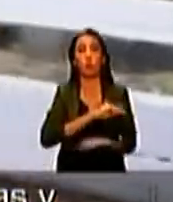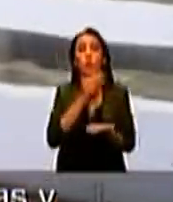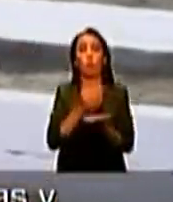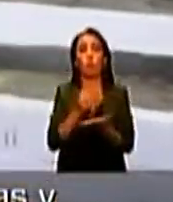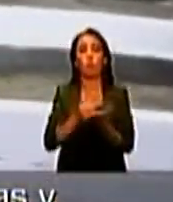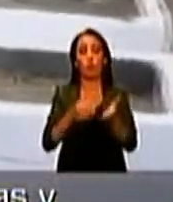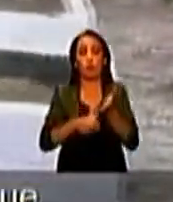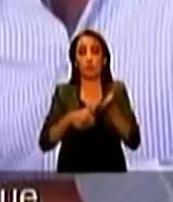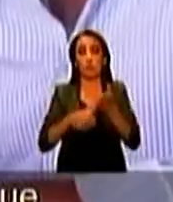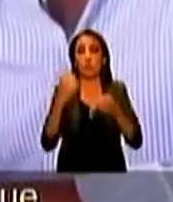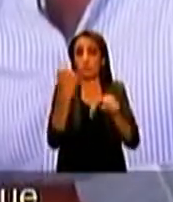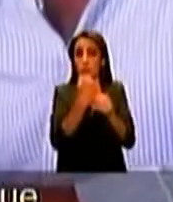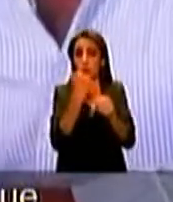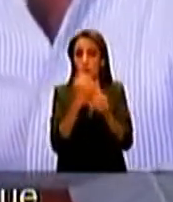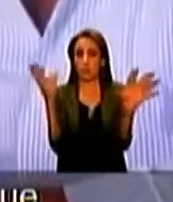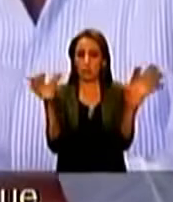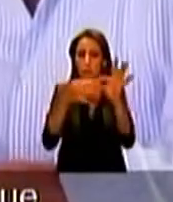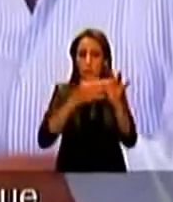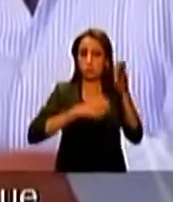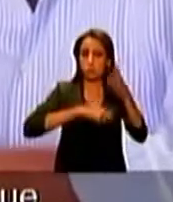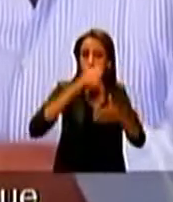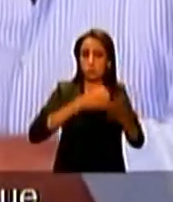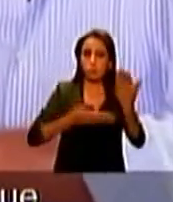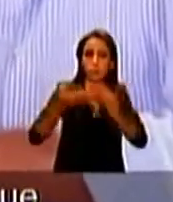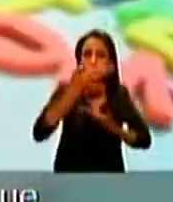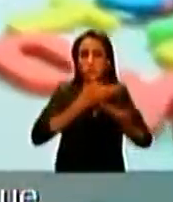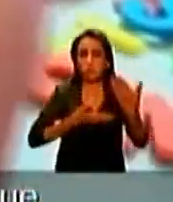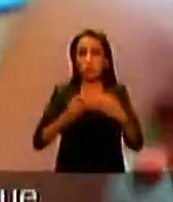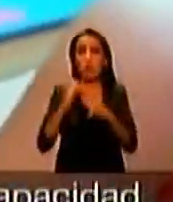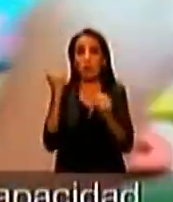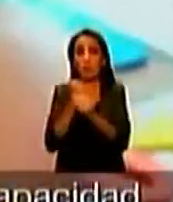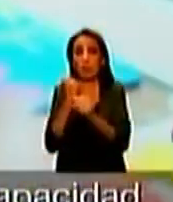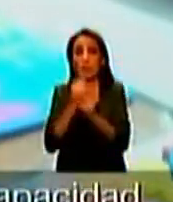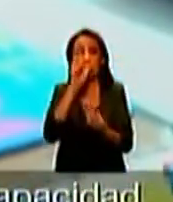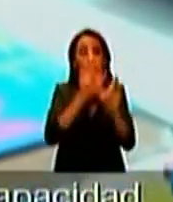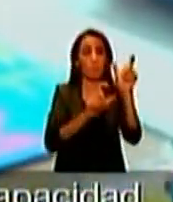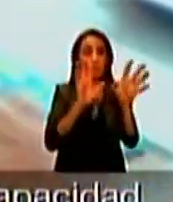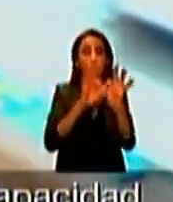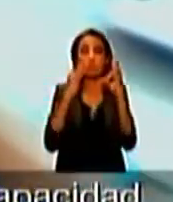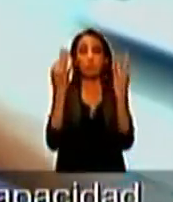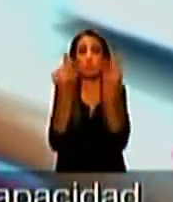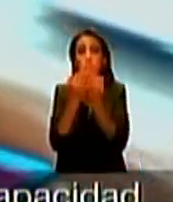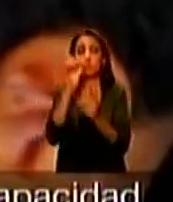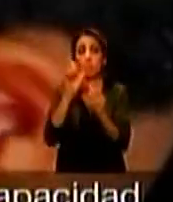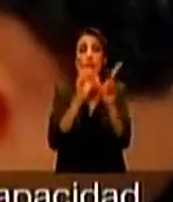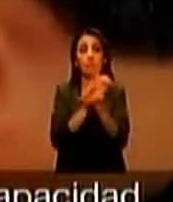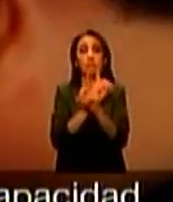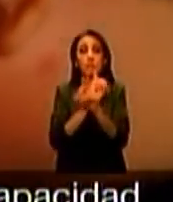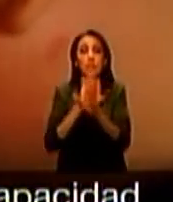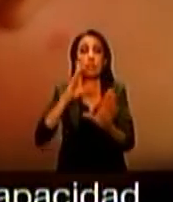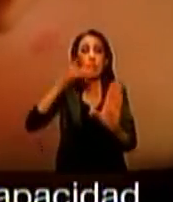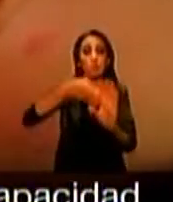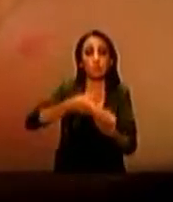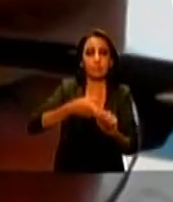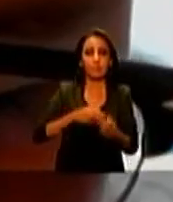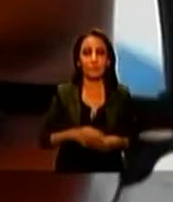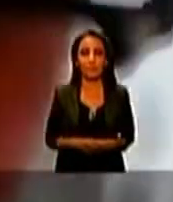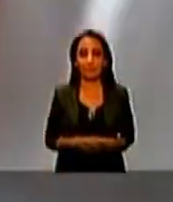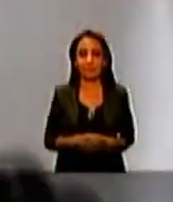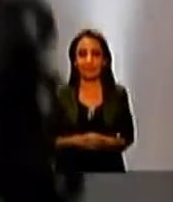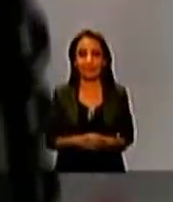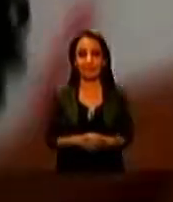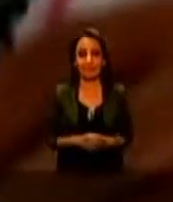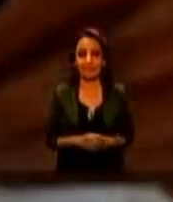Ministerio del Trabajo suscribieron un convenio de cooperación que generará plazas de trabajo para familiares de los niños con discapacidad que acuden al centro.